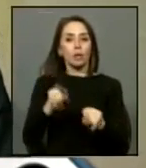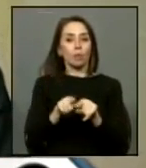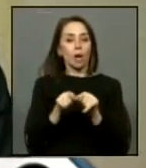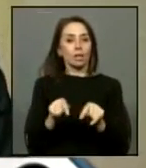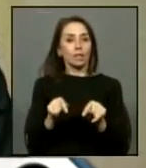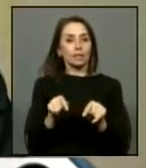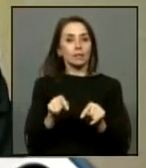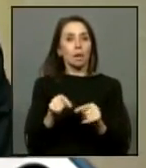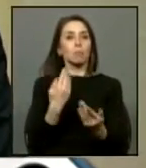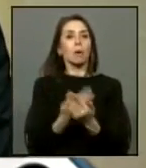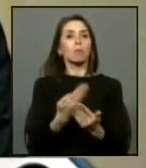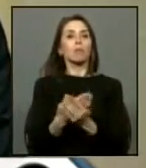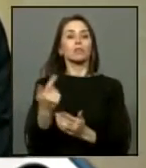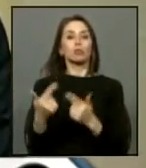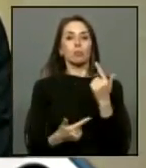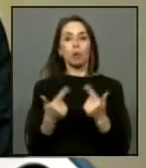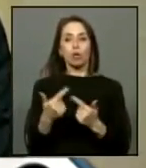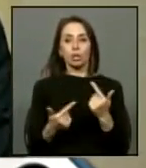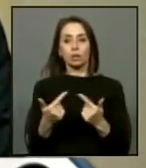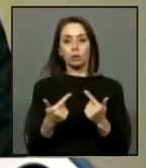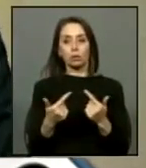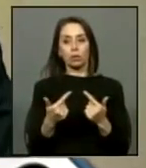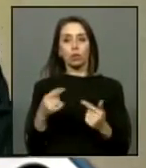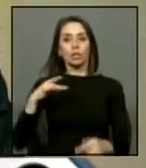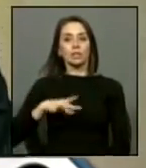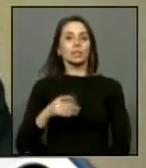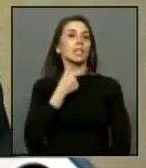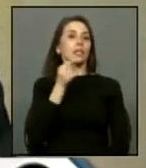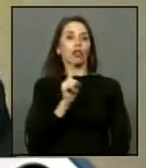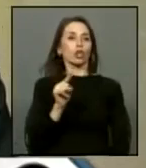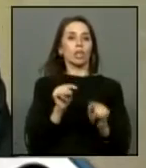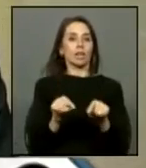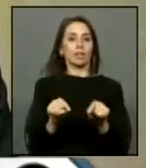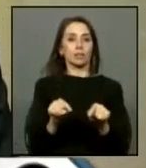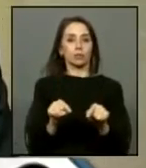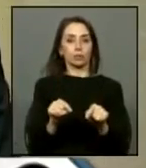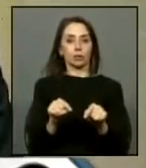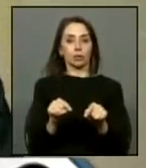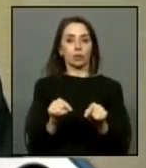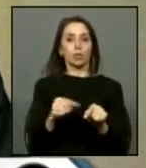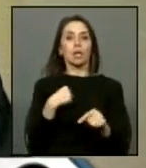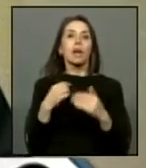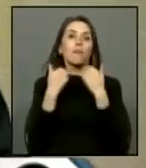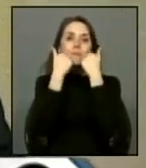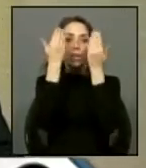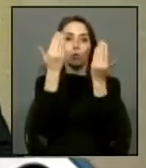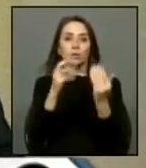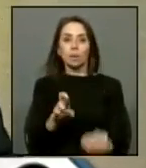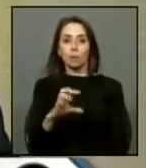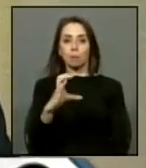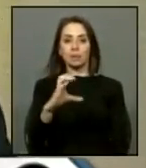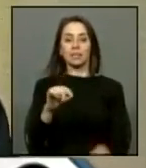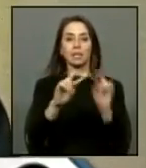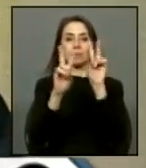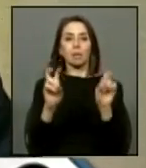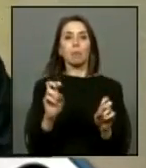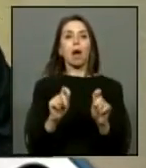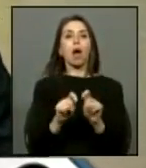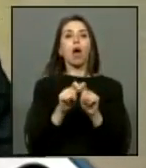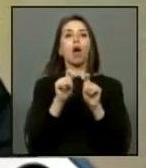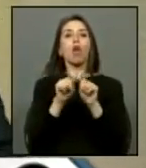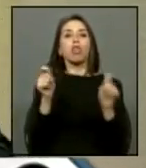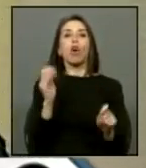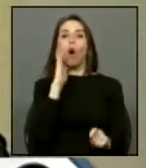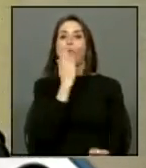para sacar provecho político? Chile no quiere esto y me da vergüenza que el Partido Comunista en esta materia tenga un doble estándar